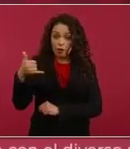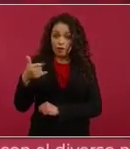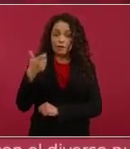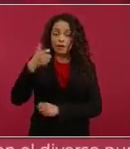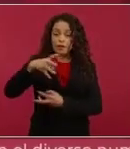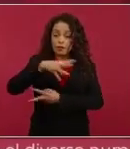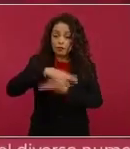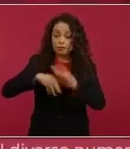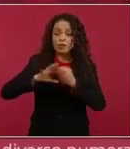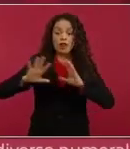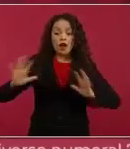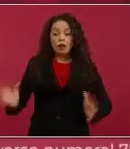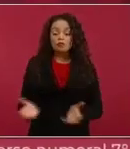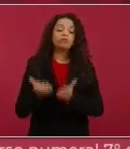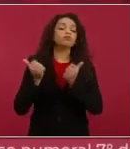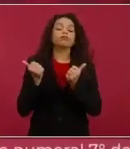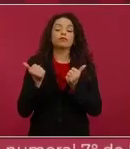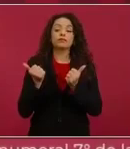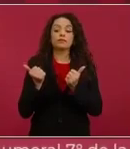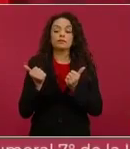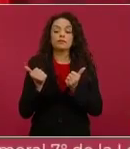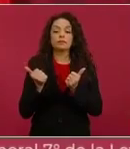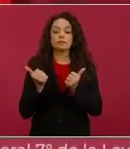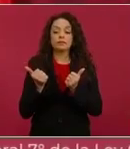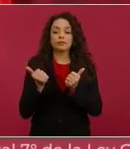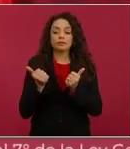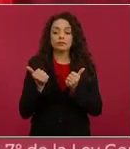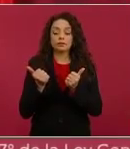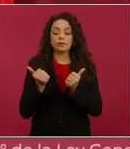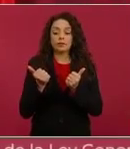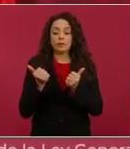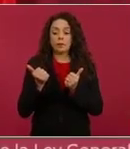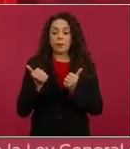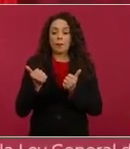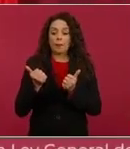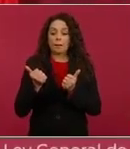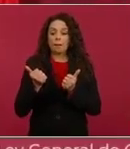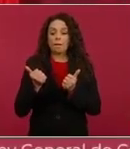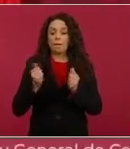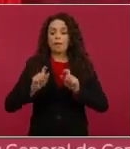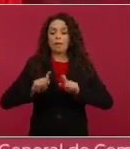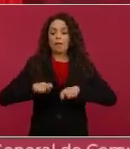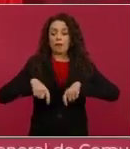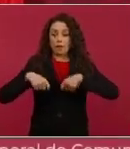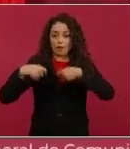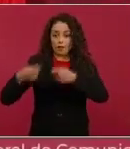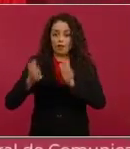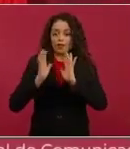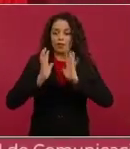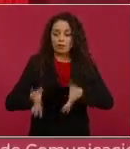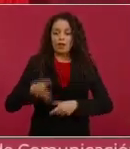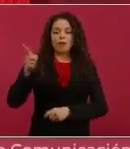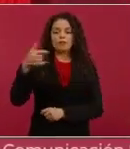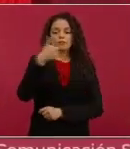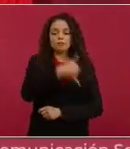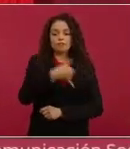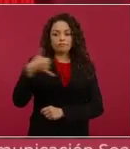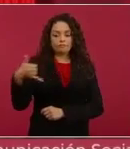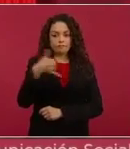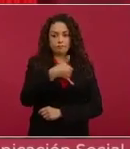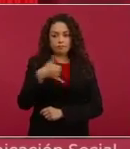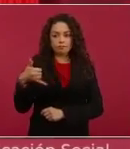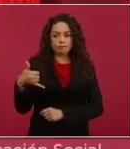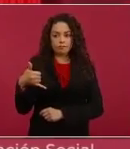y que se le entregó al Infonavit para